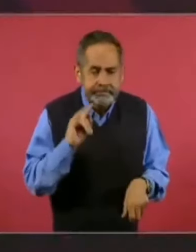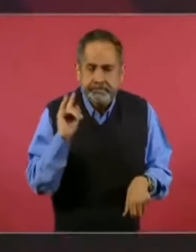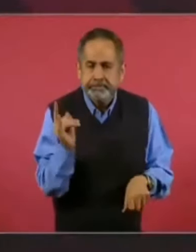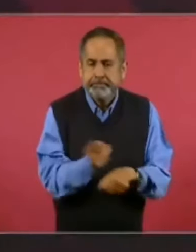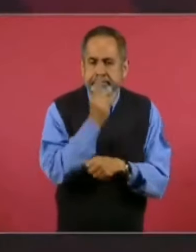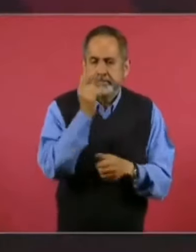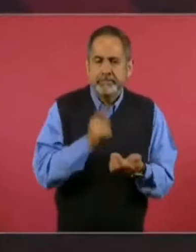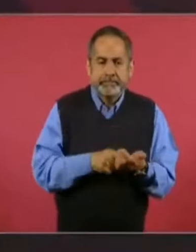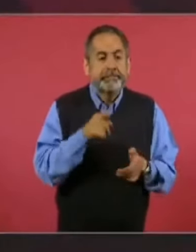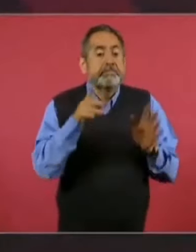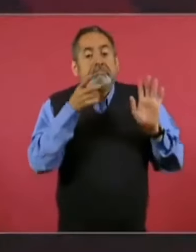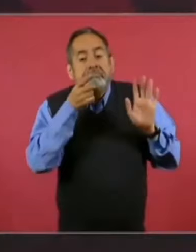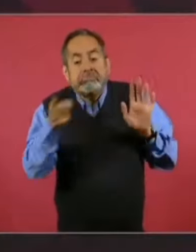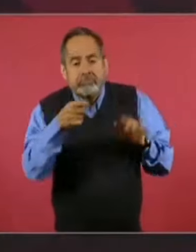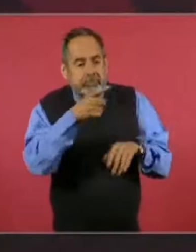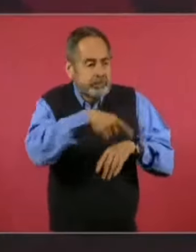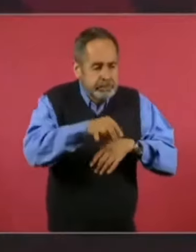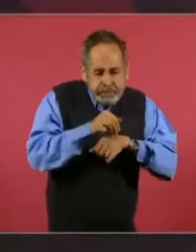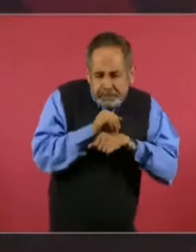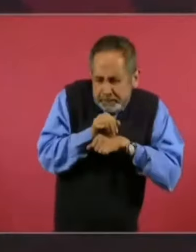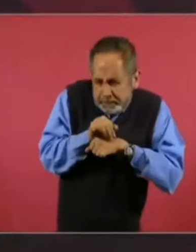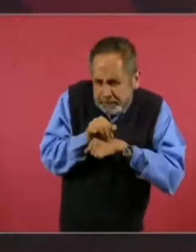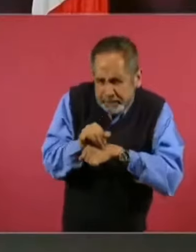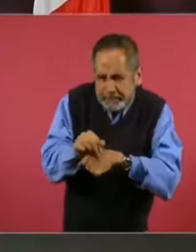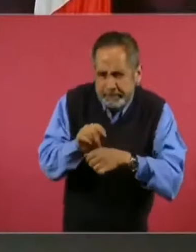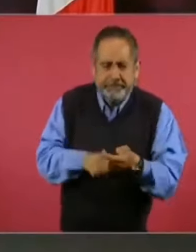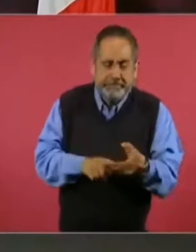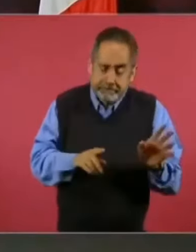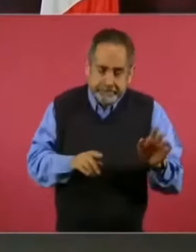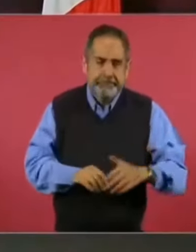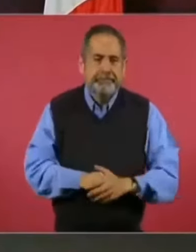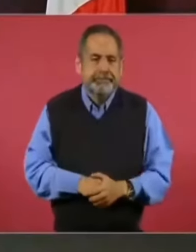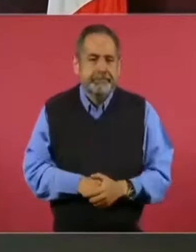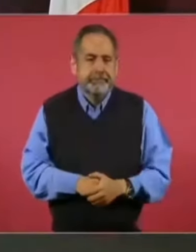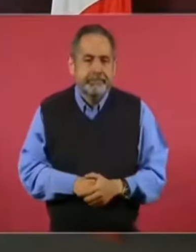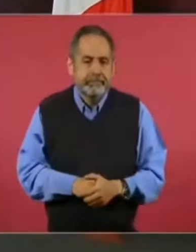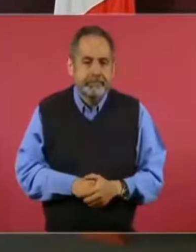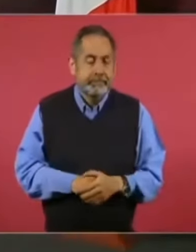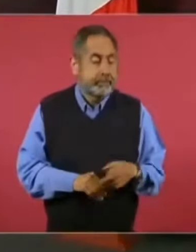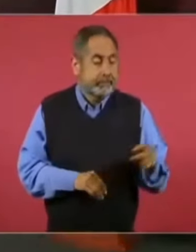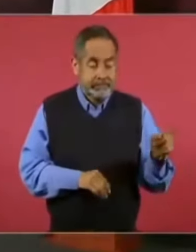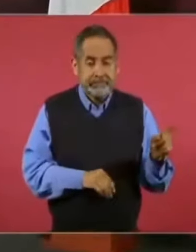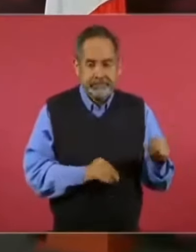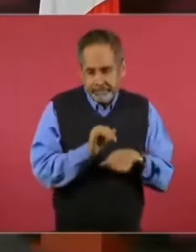hicieron una investigación y tumbaron